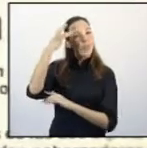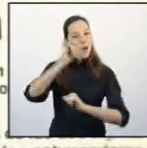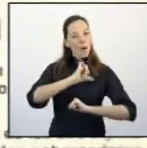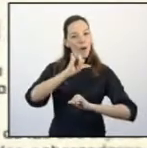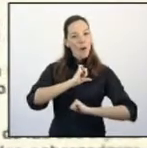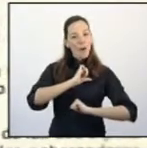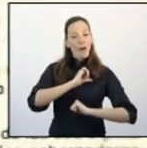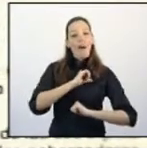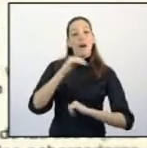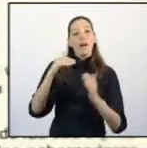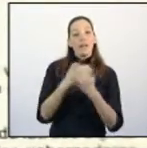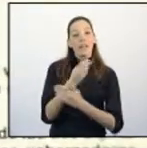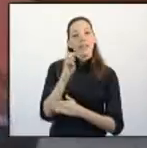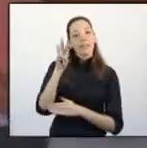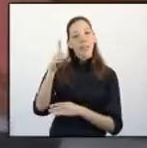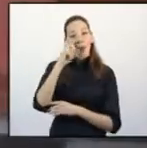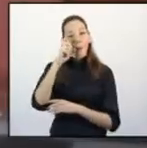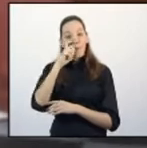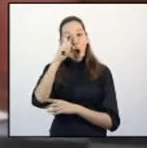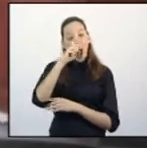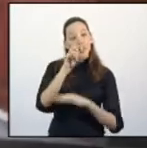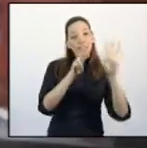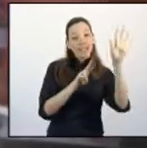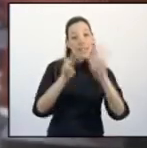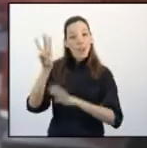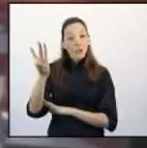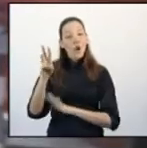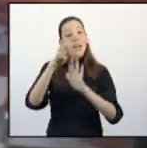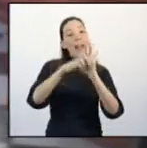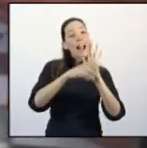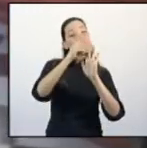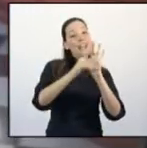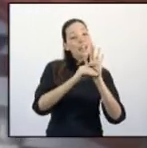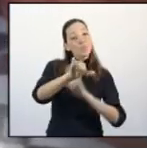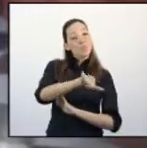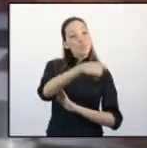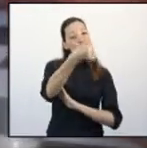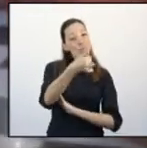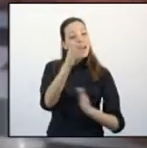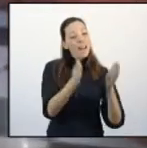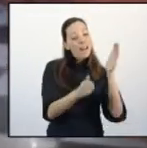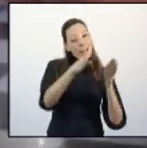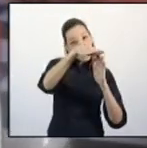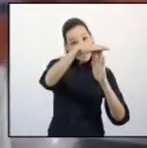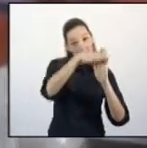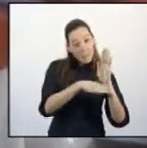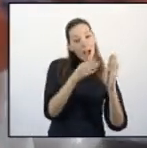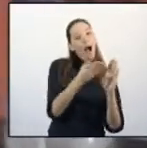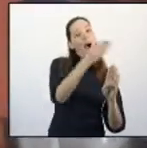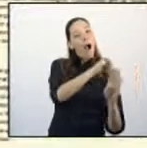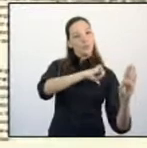el 13 de junio de 1978 se aprueba por real decreto el régimen preautonómico para Extremadura.